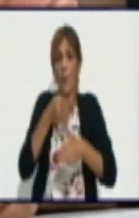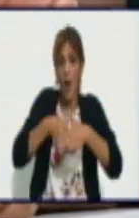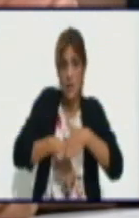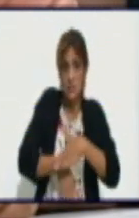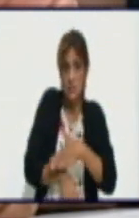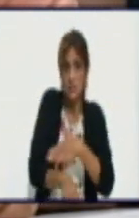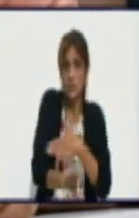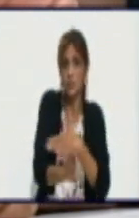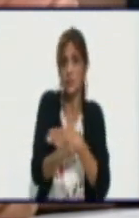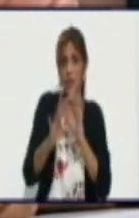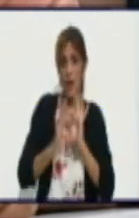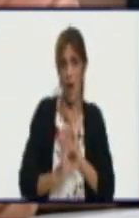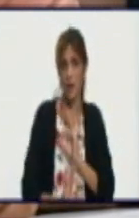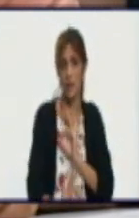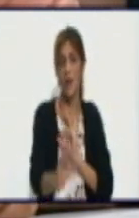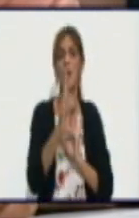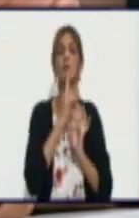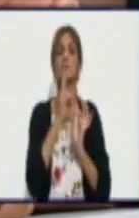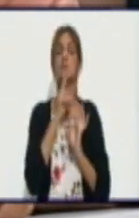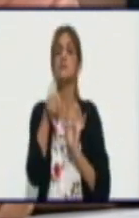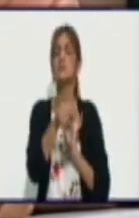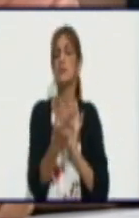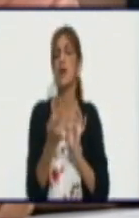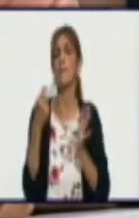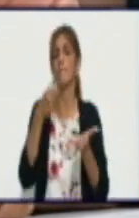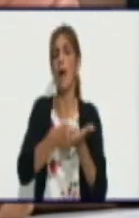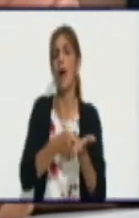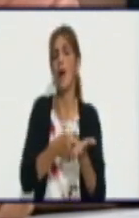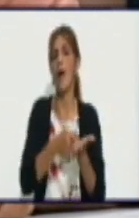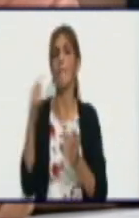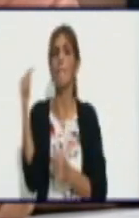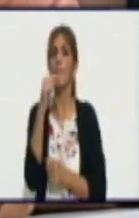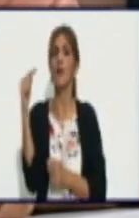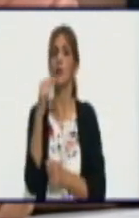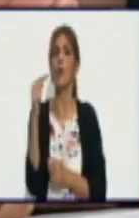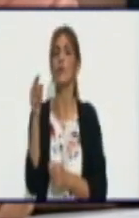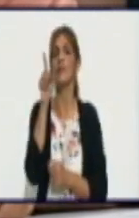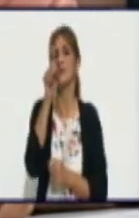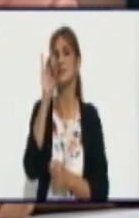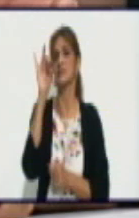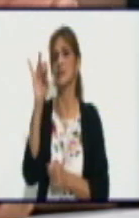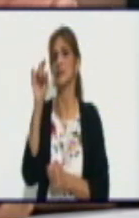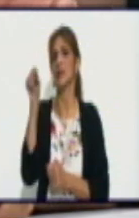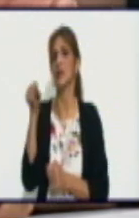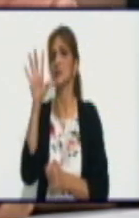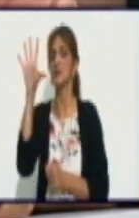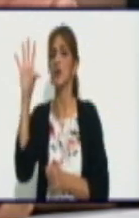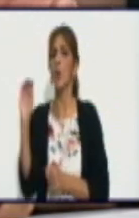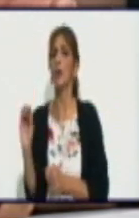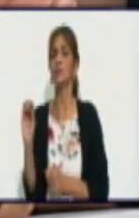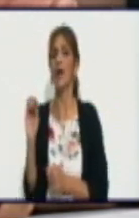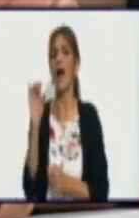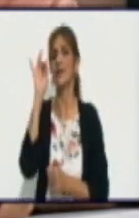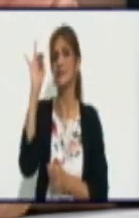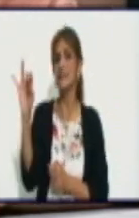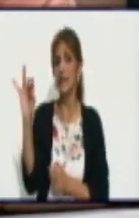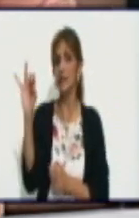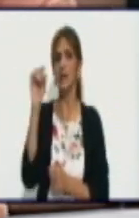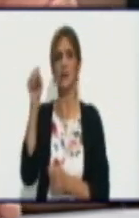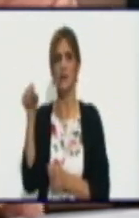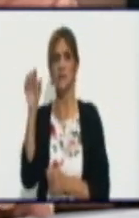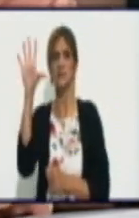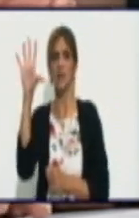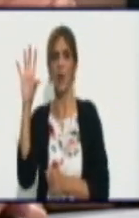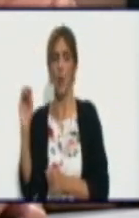disminuye de 17.50 CUP a 7.50 por cada millar de metros cúbicos de agua